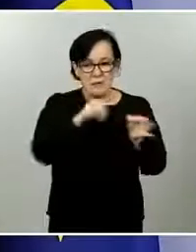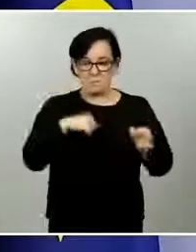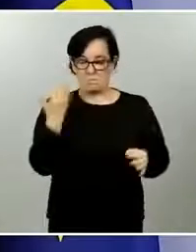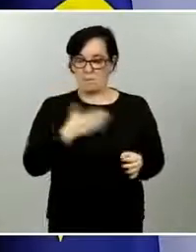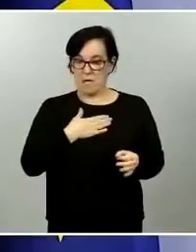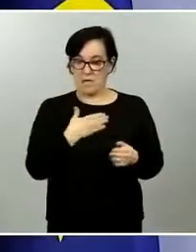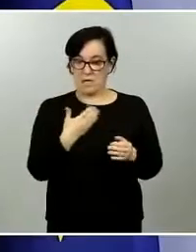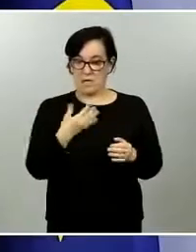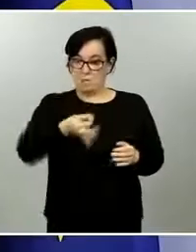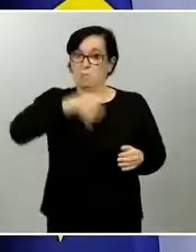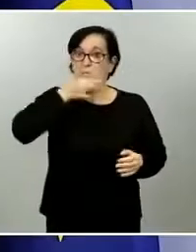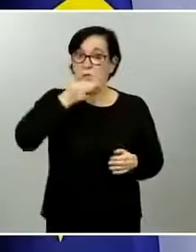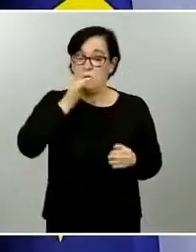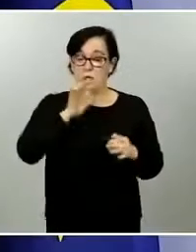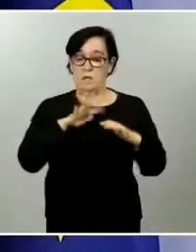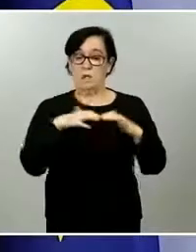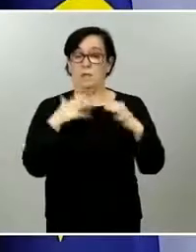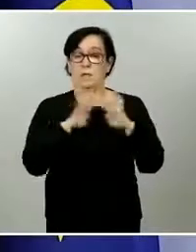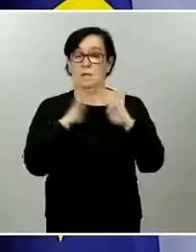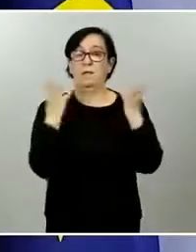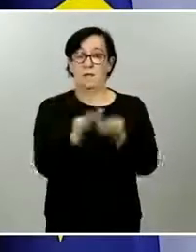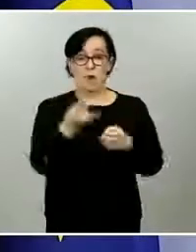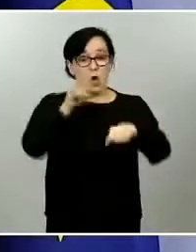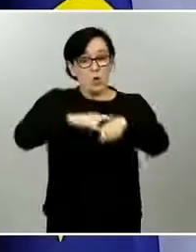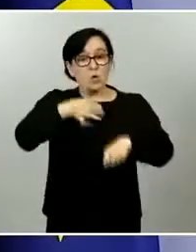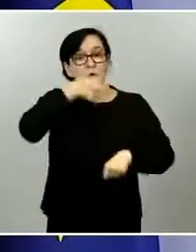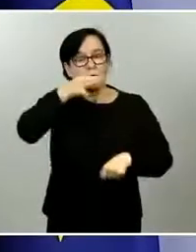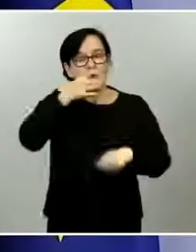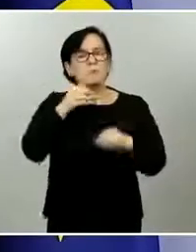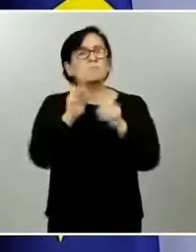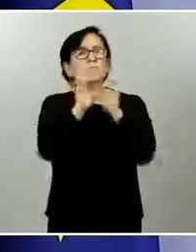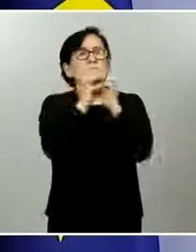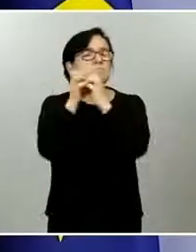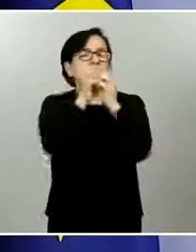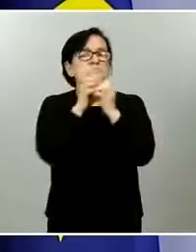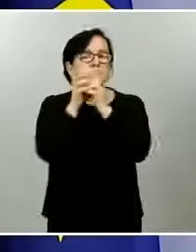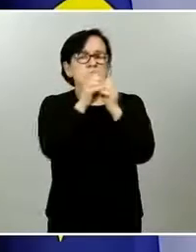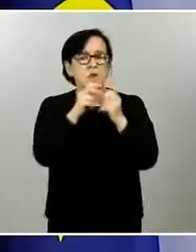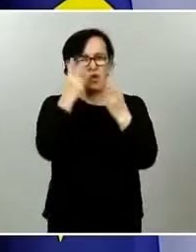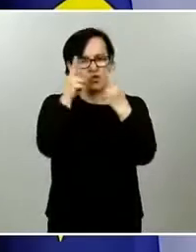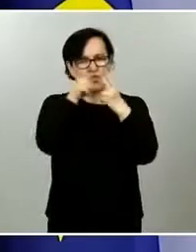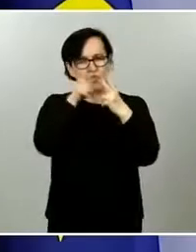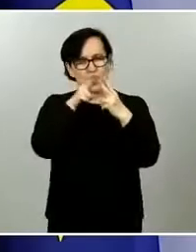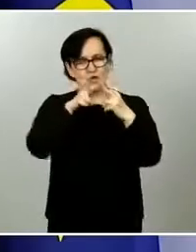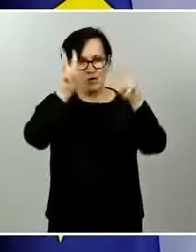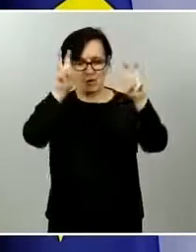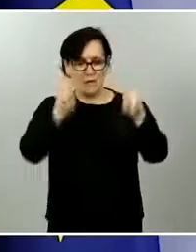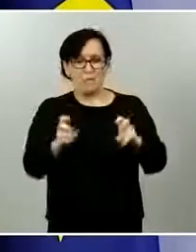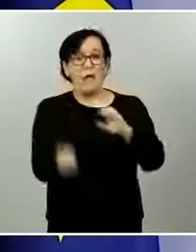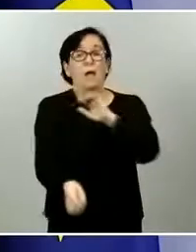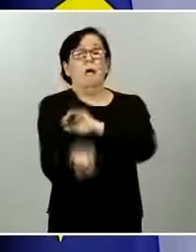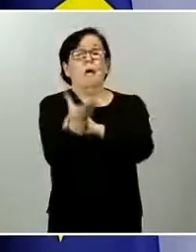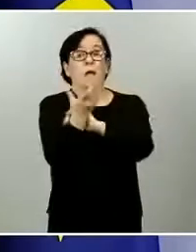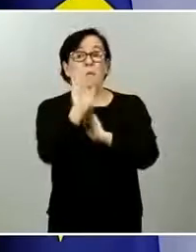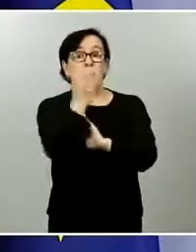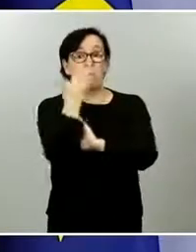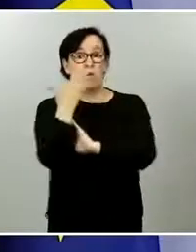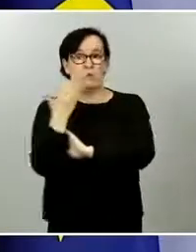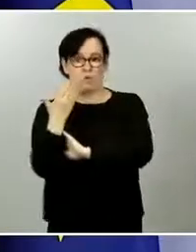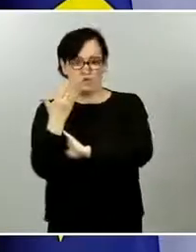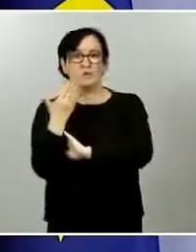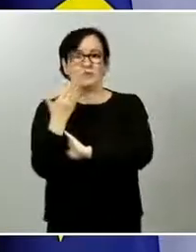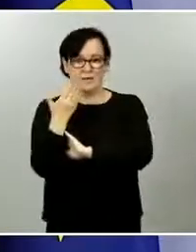estudiar el plan de transición a la nueva normalidad con medidas específicas orientadas a la España rural. Por tanto, mañana mismo, por la tarde, en el plenario